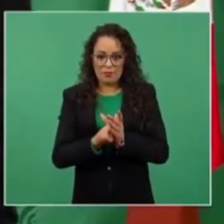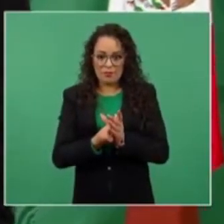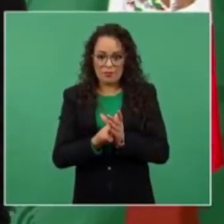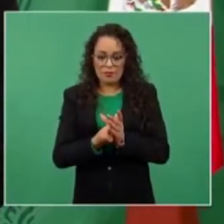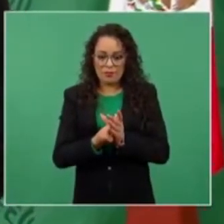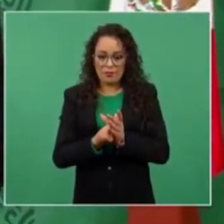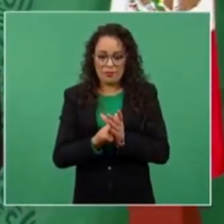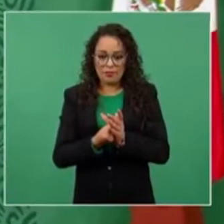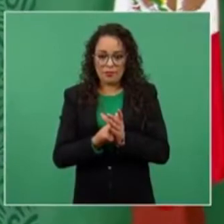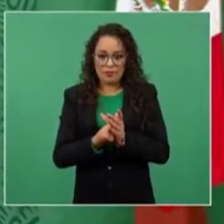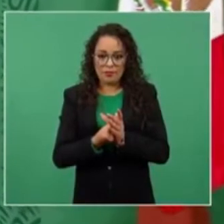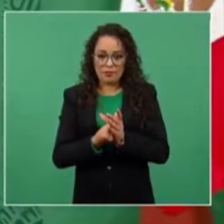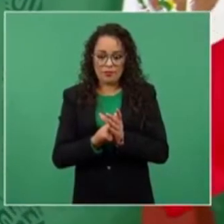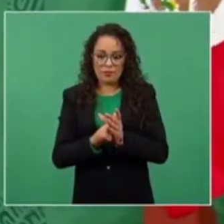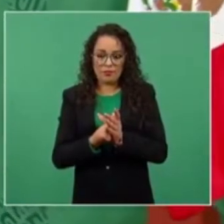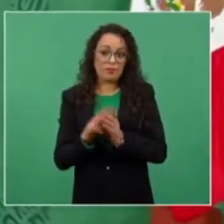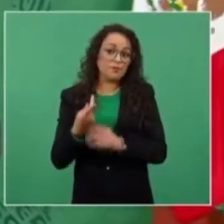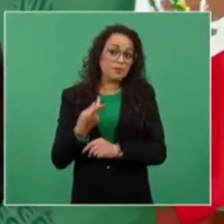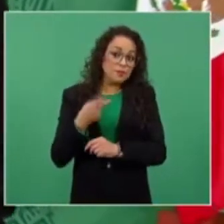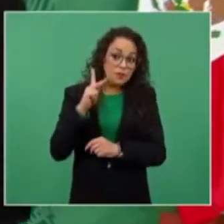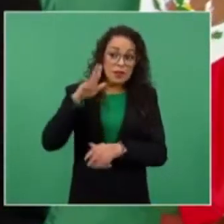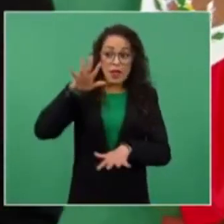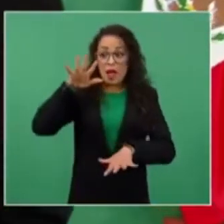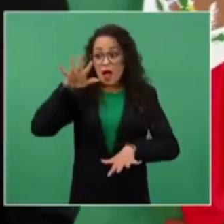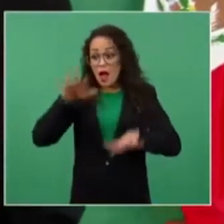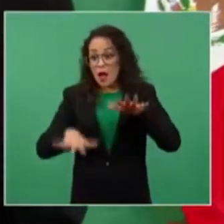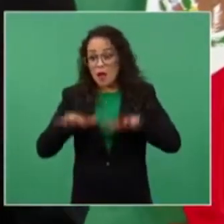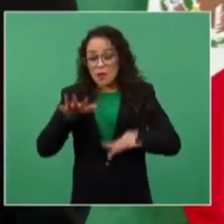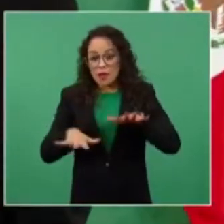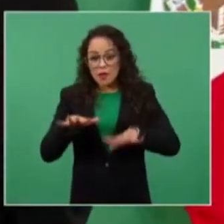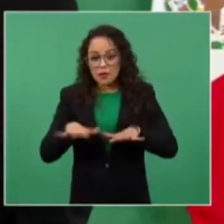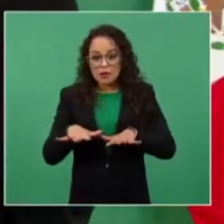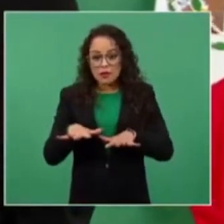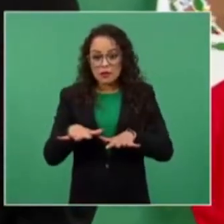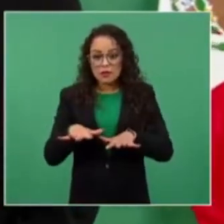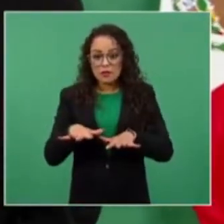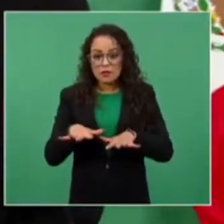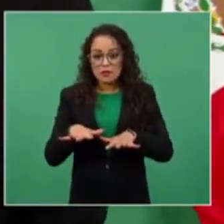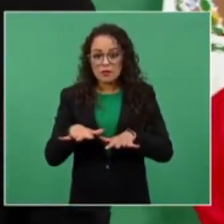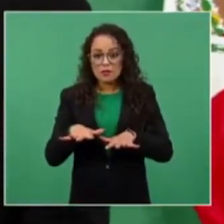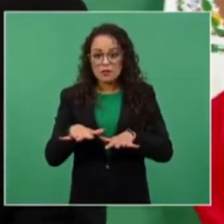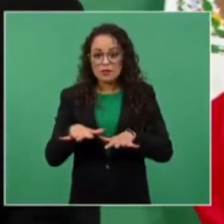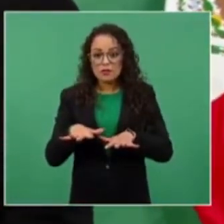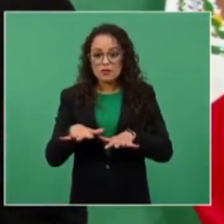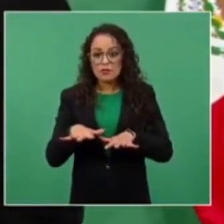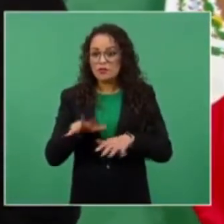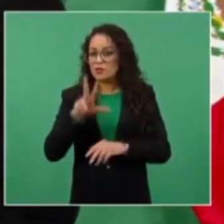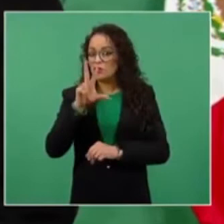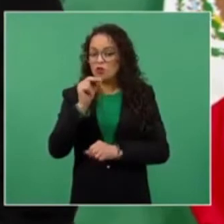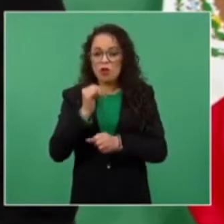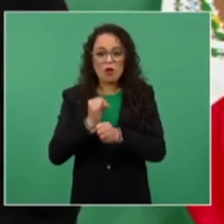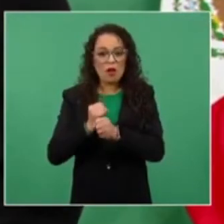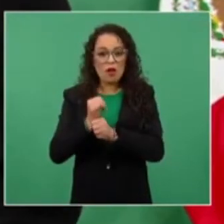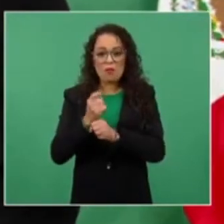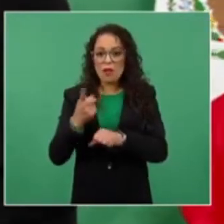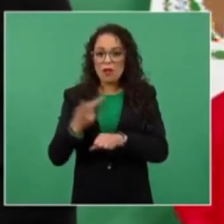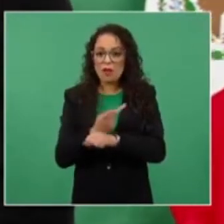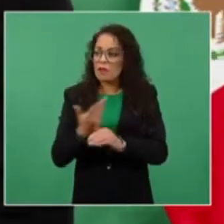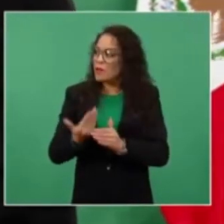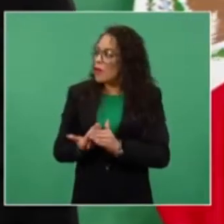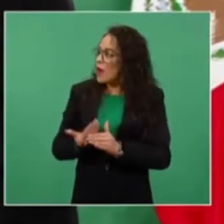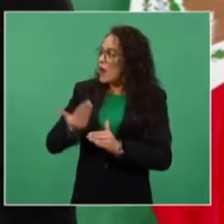se va nada más al hecho y no